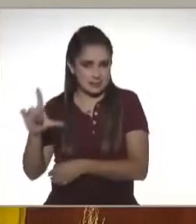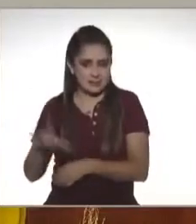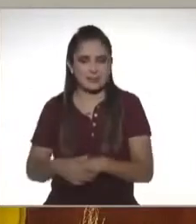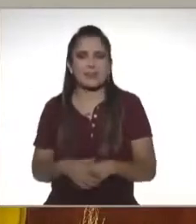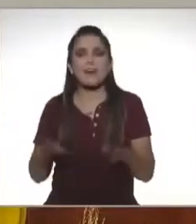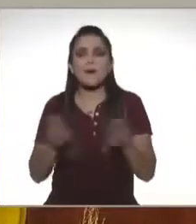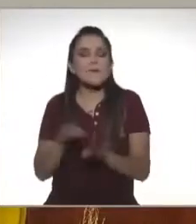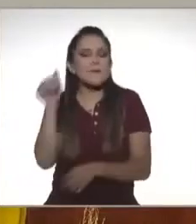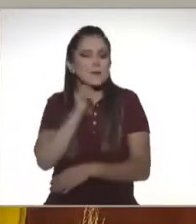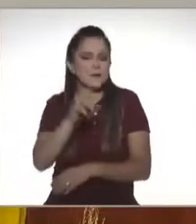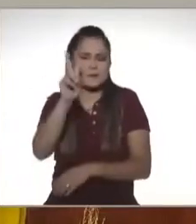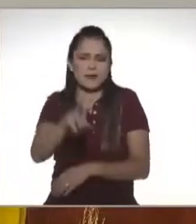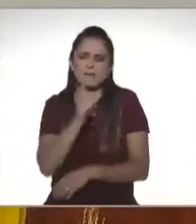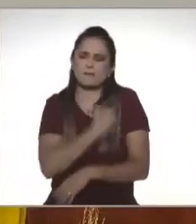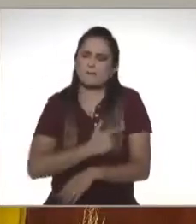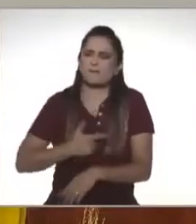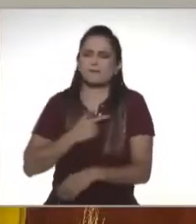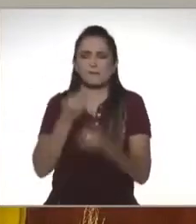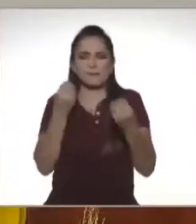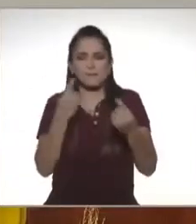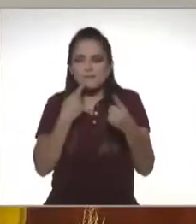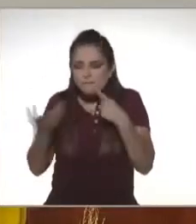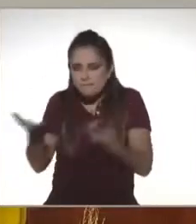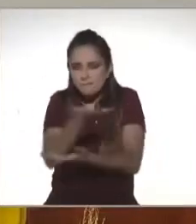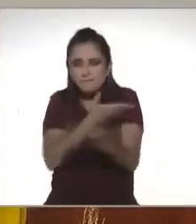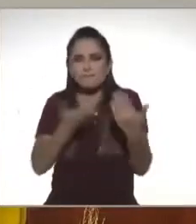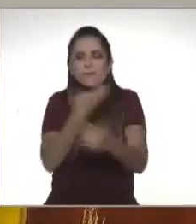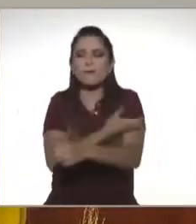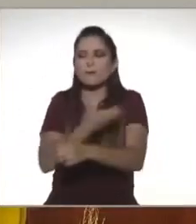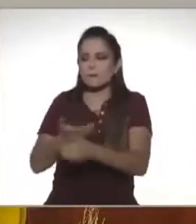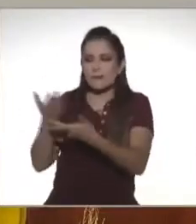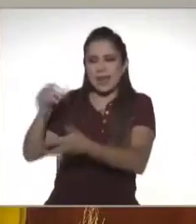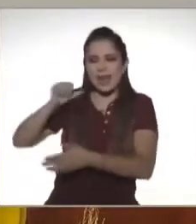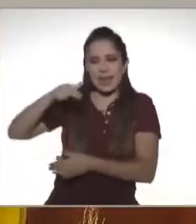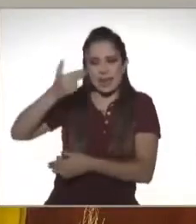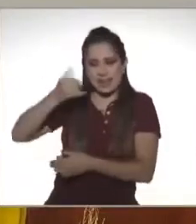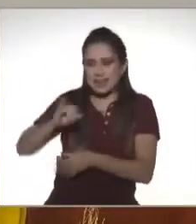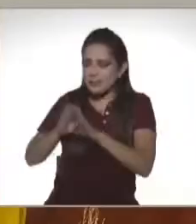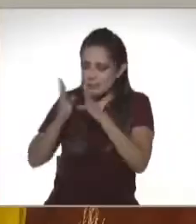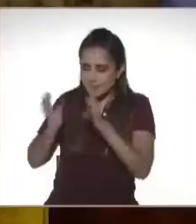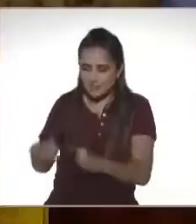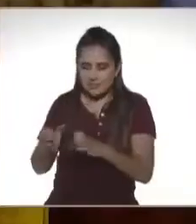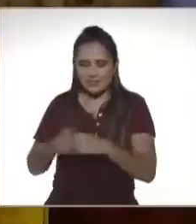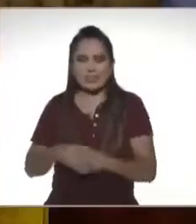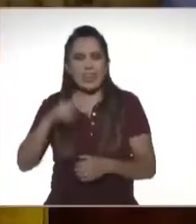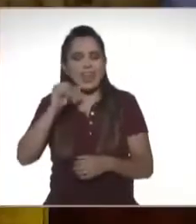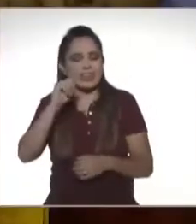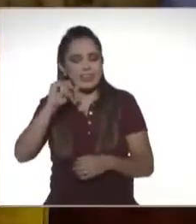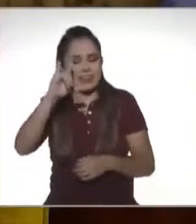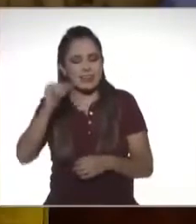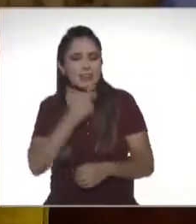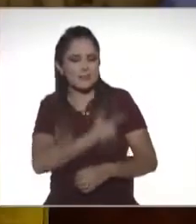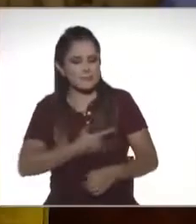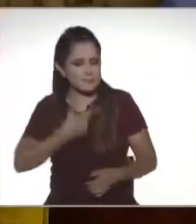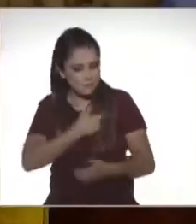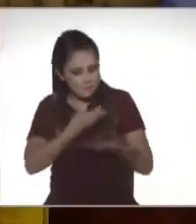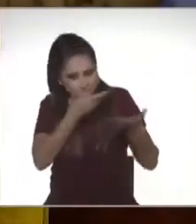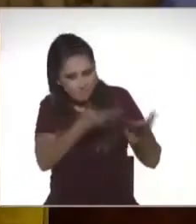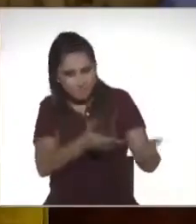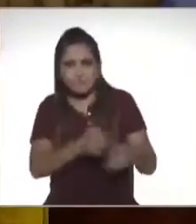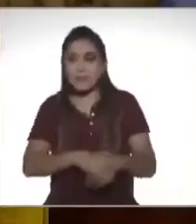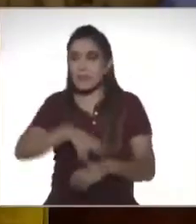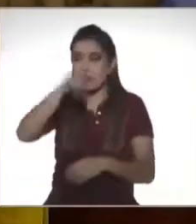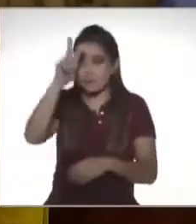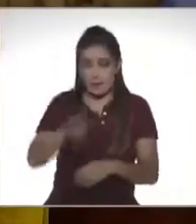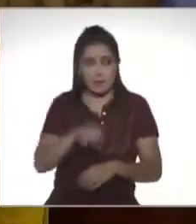Y como siempre, es un placer compartir esta conversación con mi compañera Anaí Vázquez. Anaí, ¿cómo estás? Natalia, qué gusto estar el día de hoy con ustedes. Y